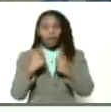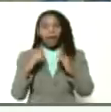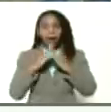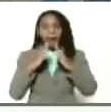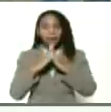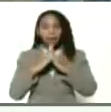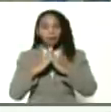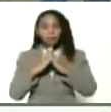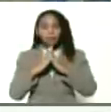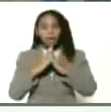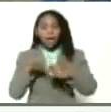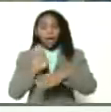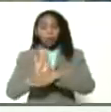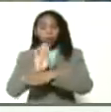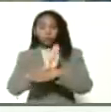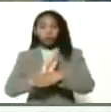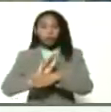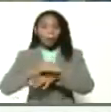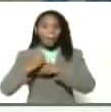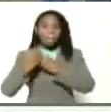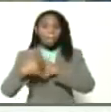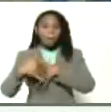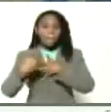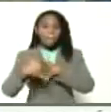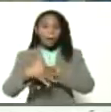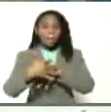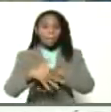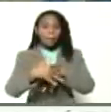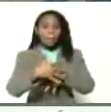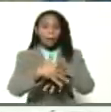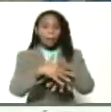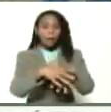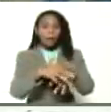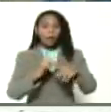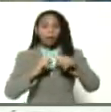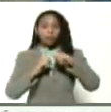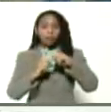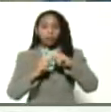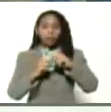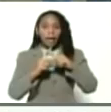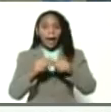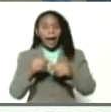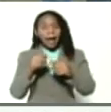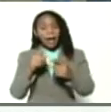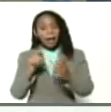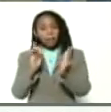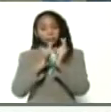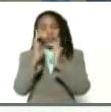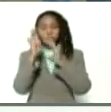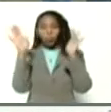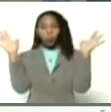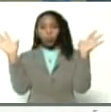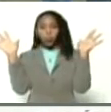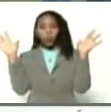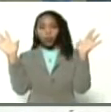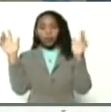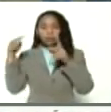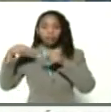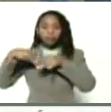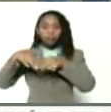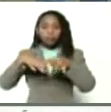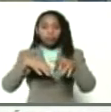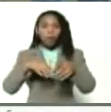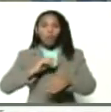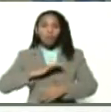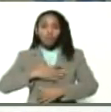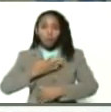procesiones saldrá la procesión, saldrá el Cristo el Nazareno a recorrer la ciudad. Y la gente podrá